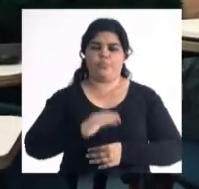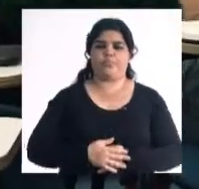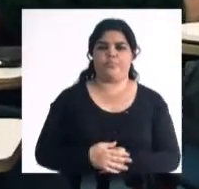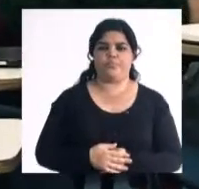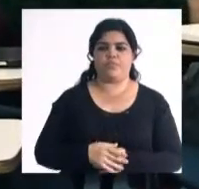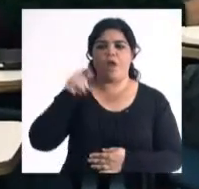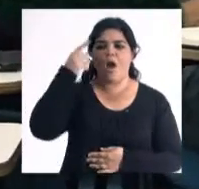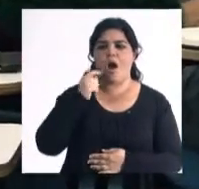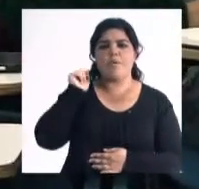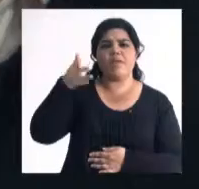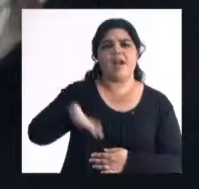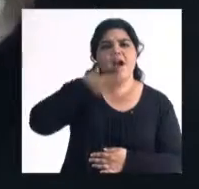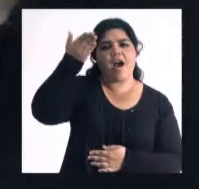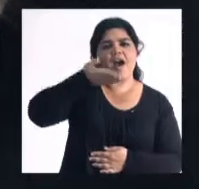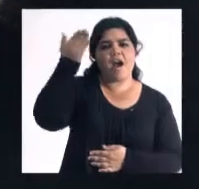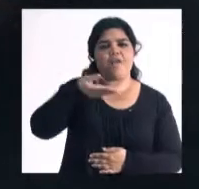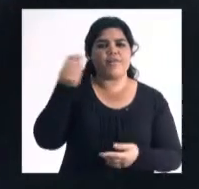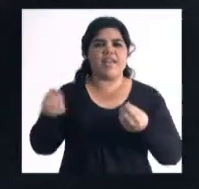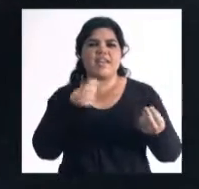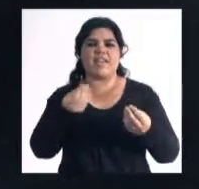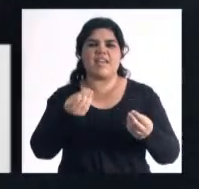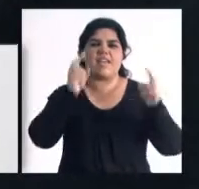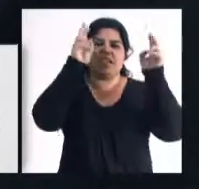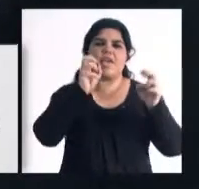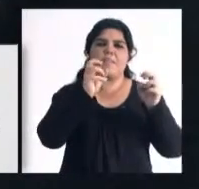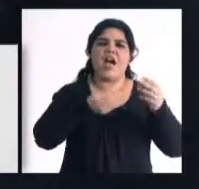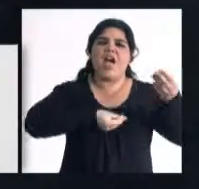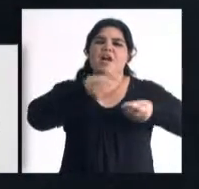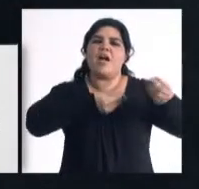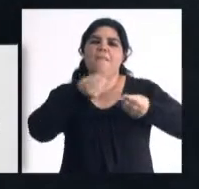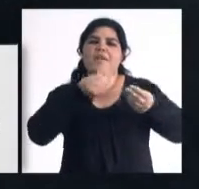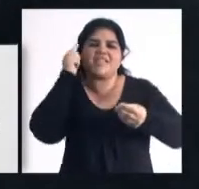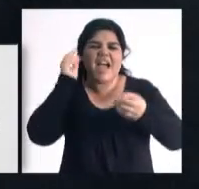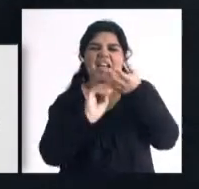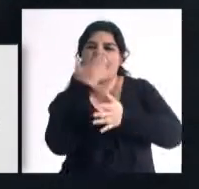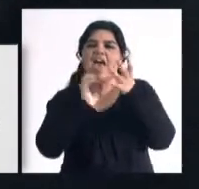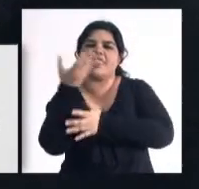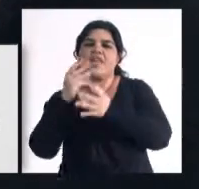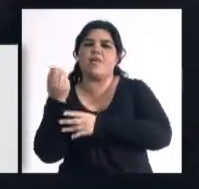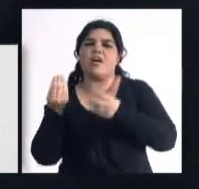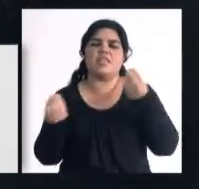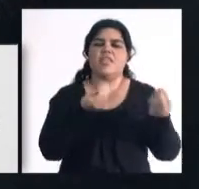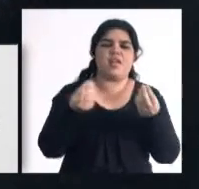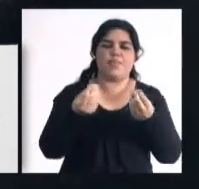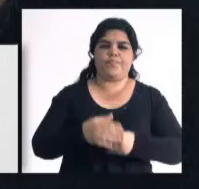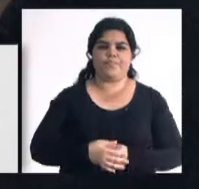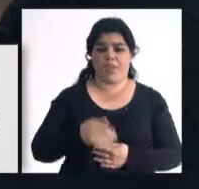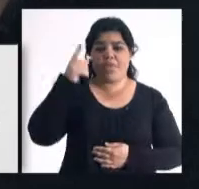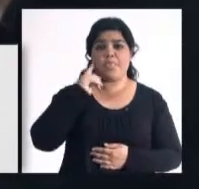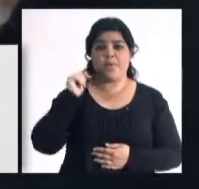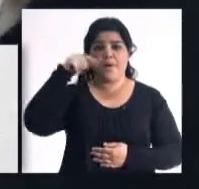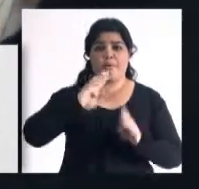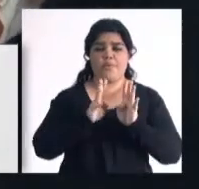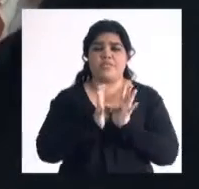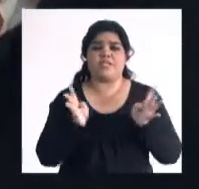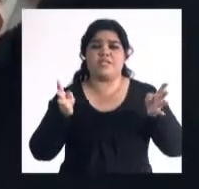Pancho viene a disertar sobre esto de las industrias creativas. Lo va a hacer hoy aquí